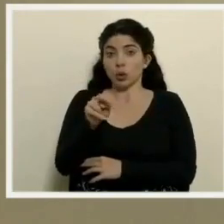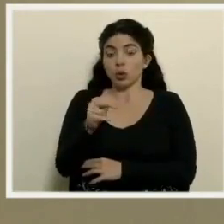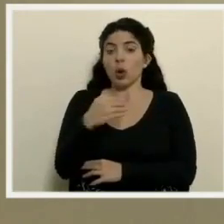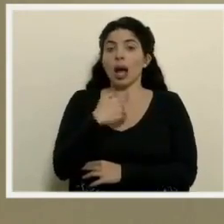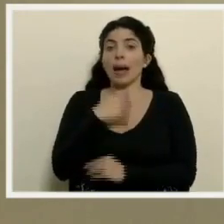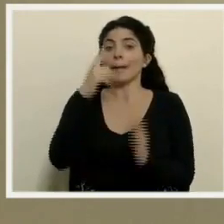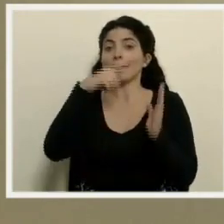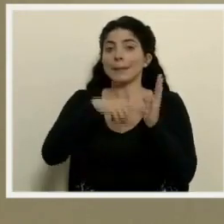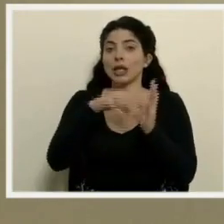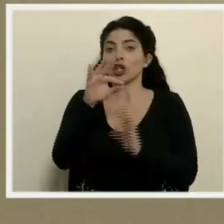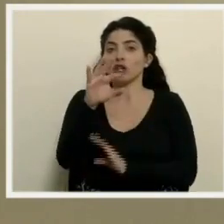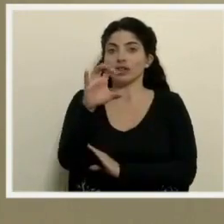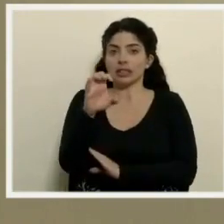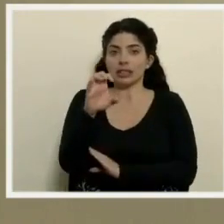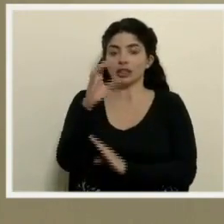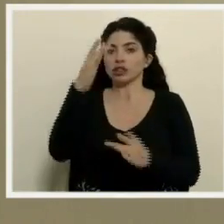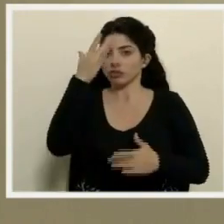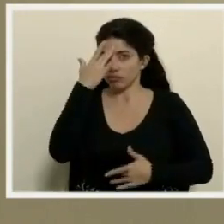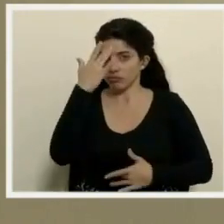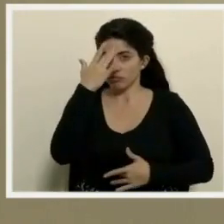1.900 casos,